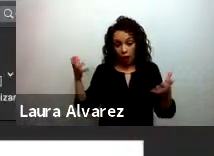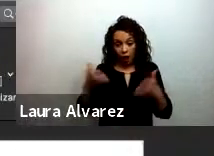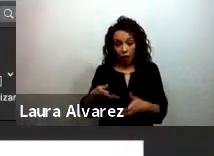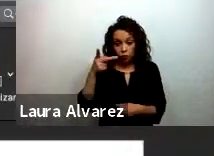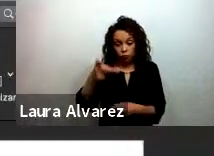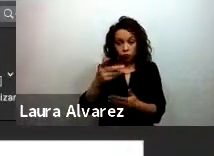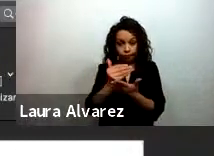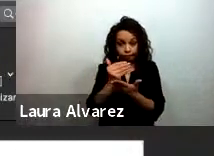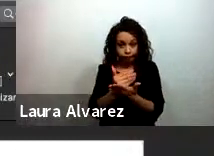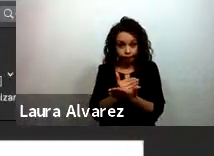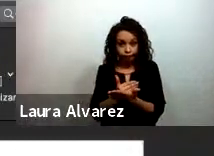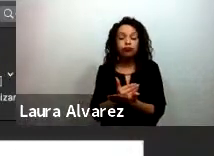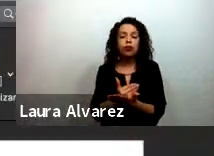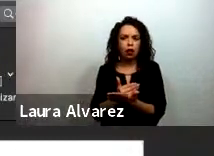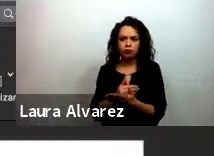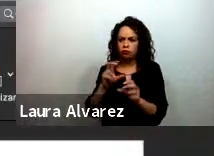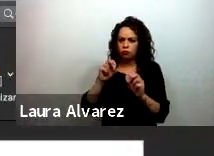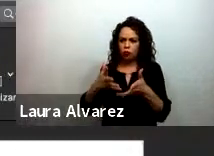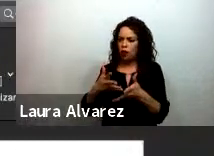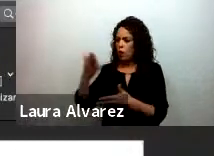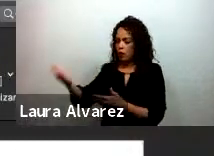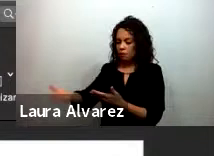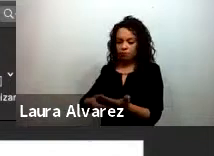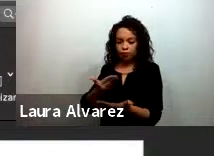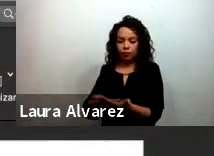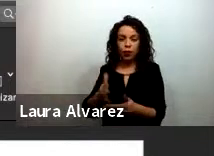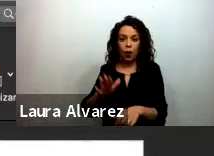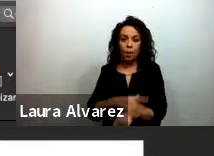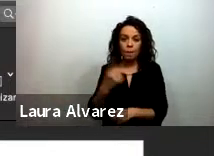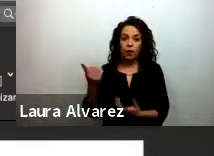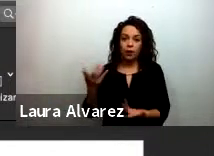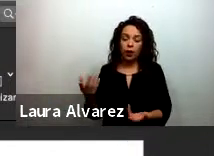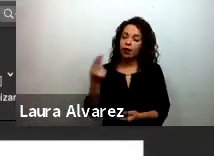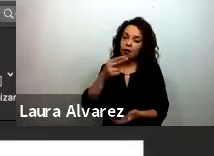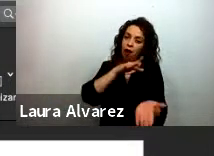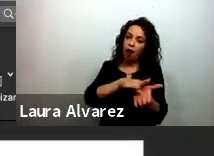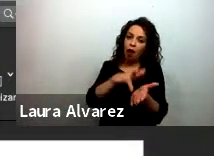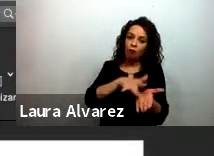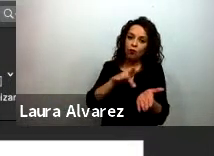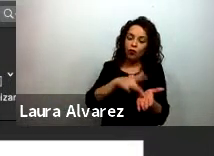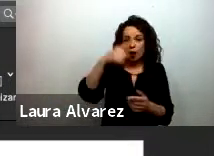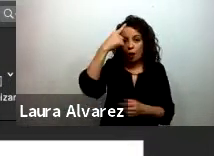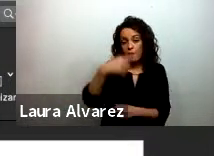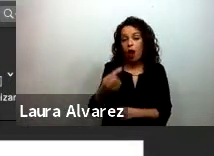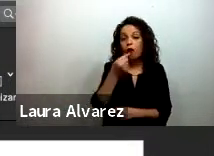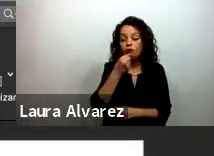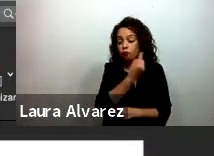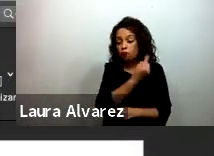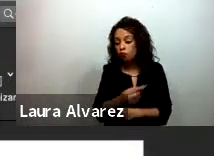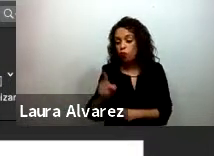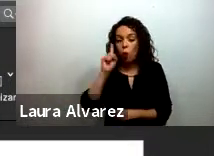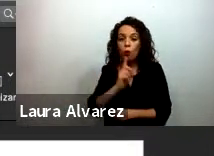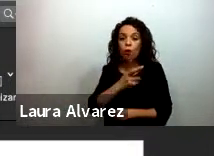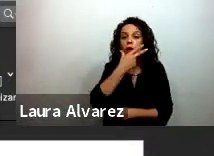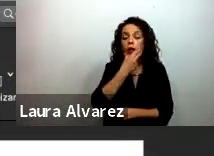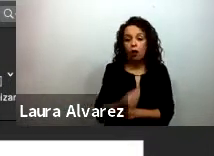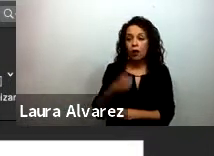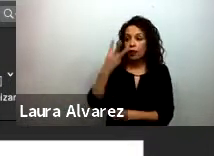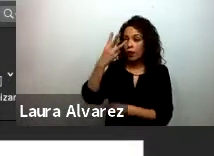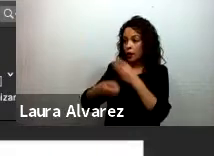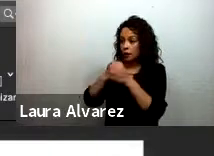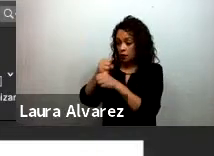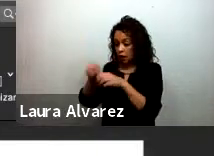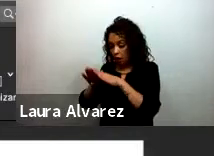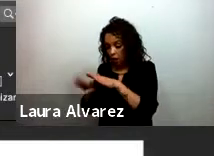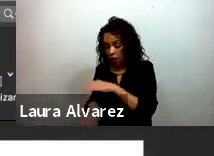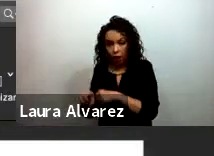pusieron sobre la mesa digamos en favor de una causa mayor que era lograr que las niñas y niños menores de tres años y sus familias tuvieron algún